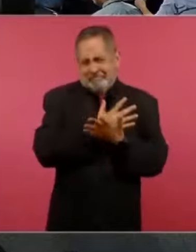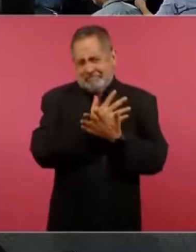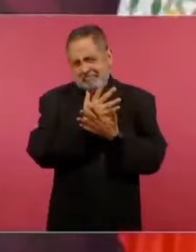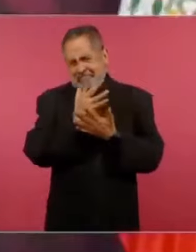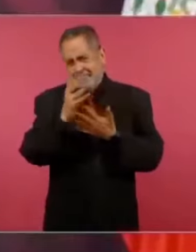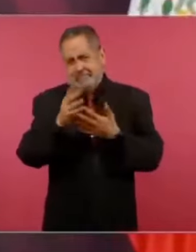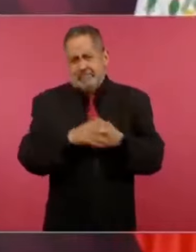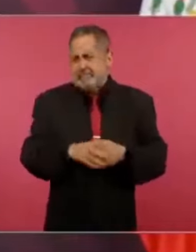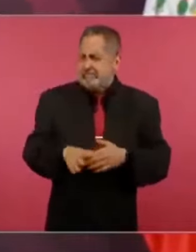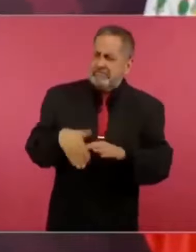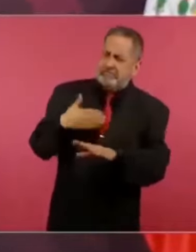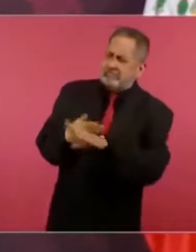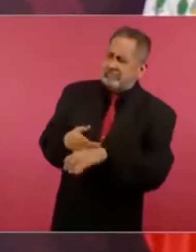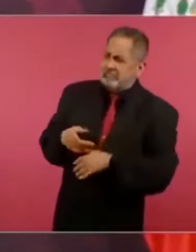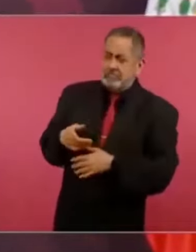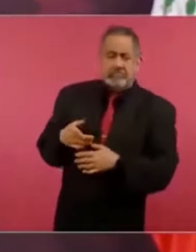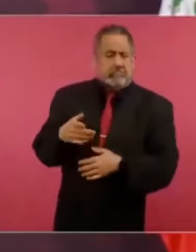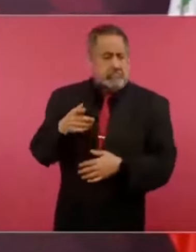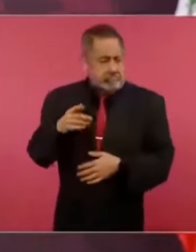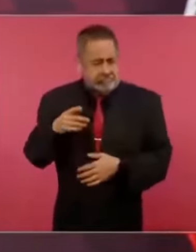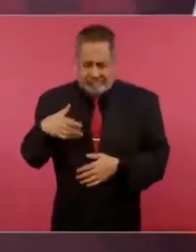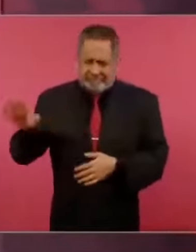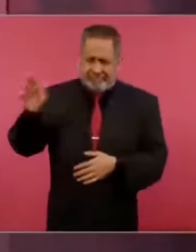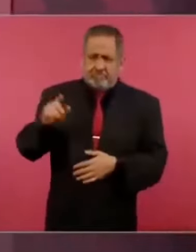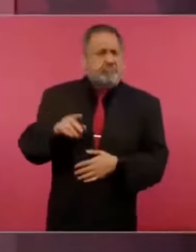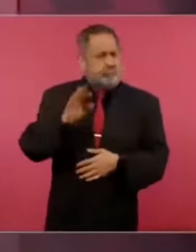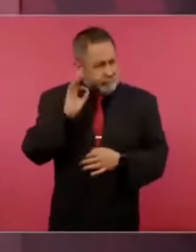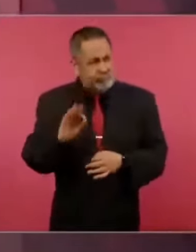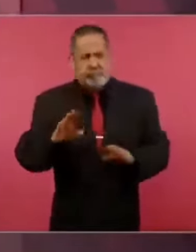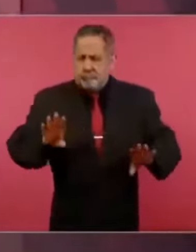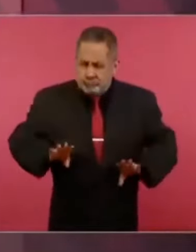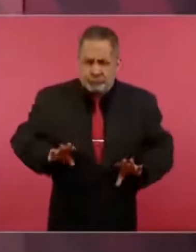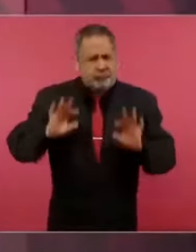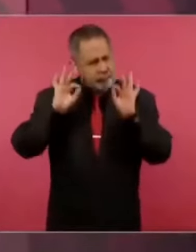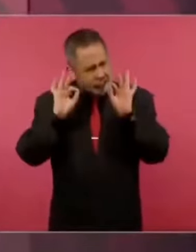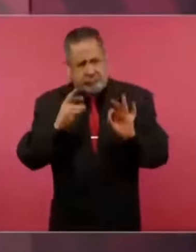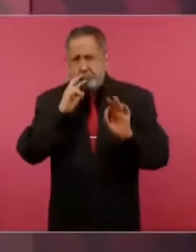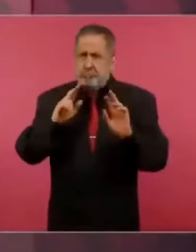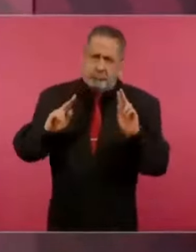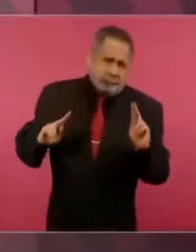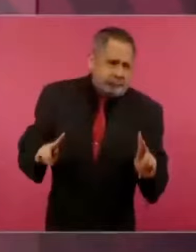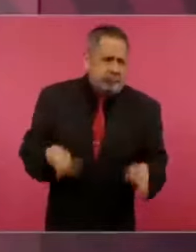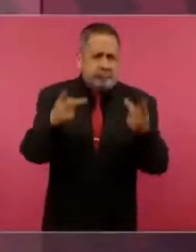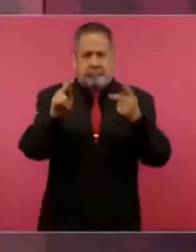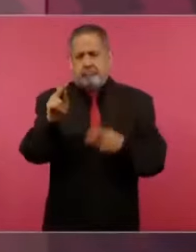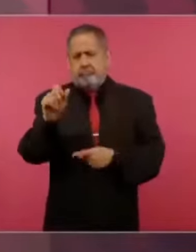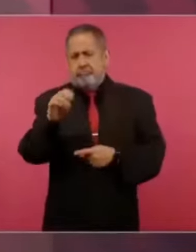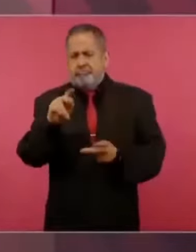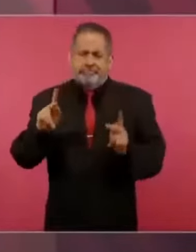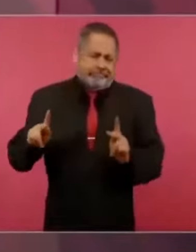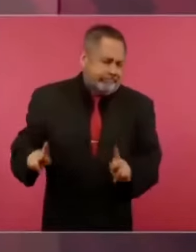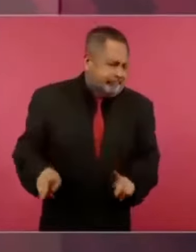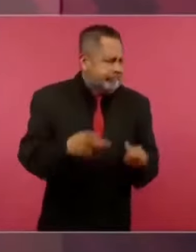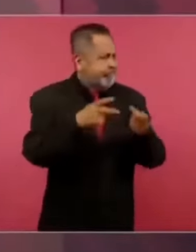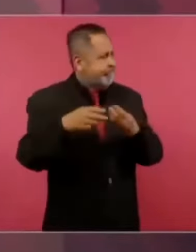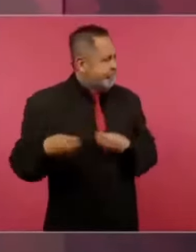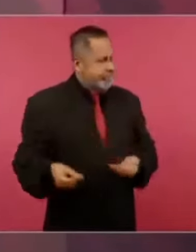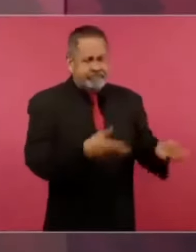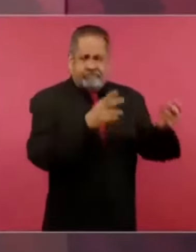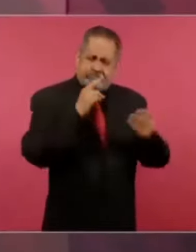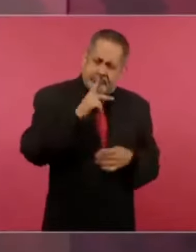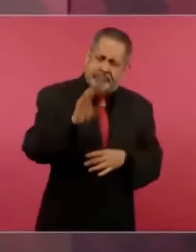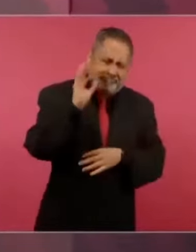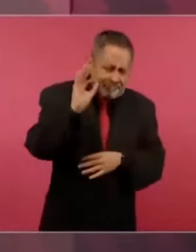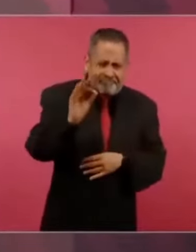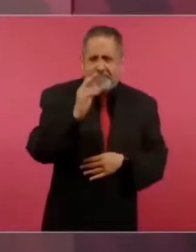hablando de que nos convenía, igual que después con el licenciado Peña, con la llamada